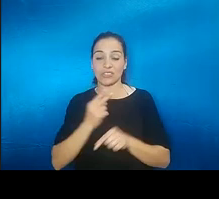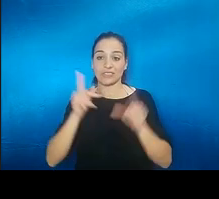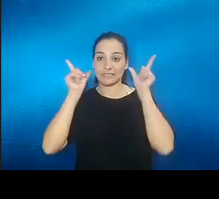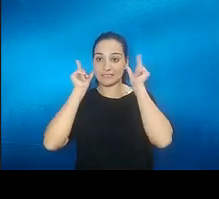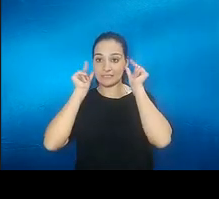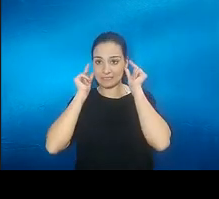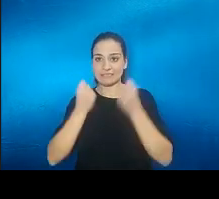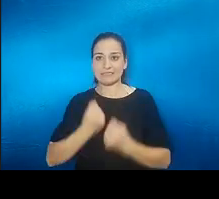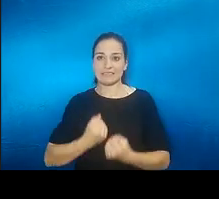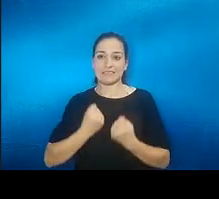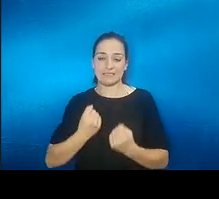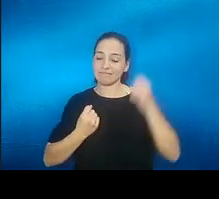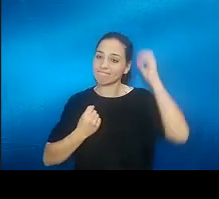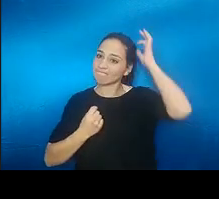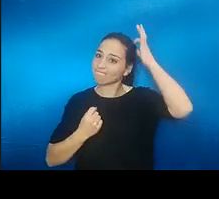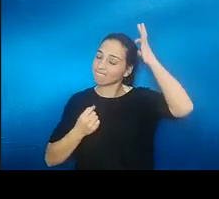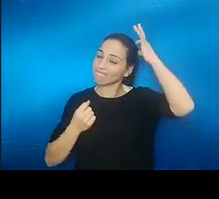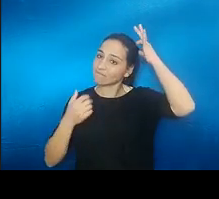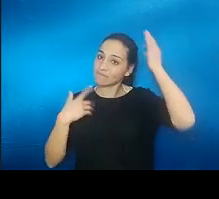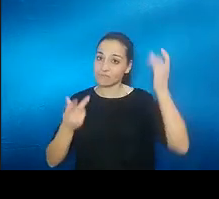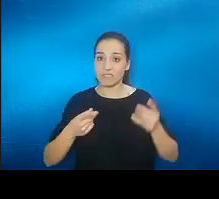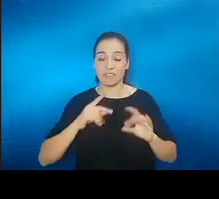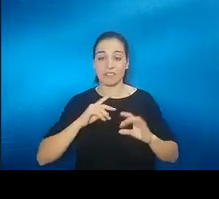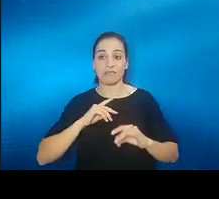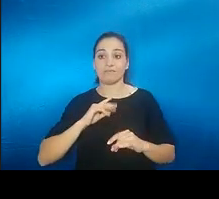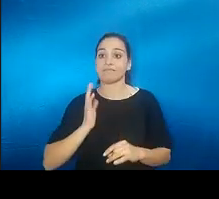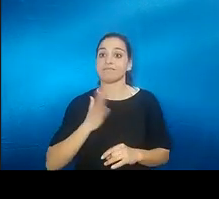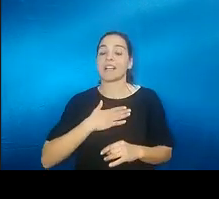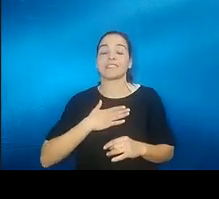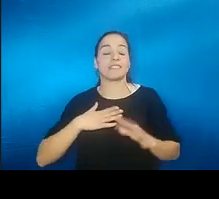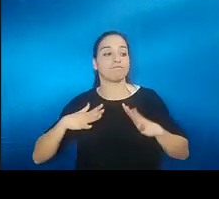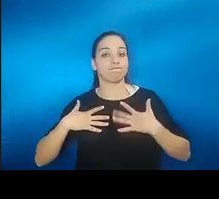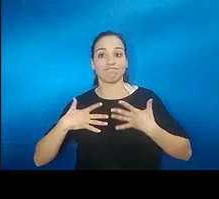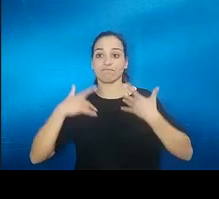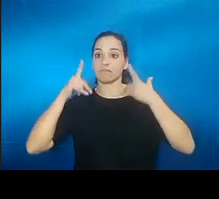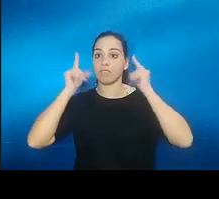severa y además desde la noche al día nunca mejor dicho con esas palabras